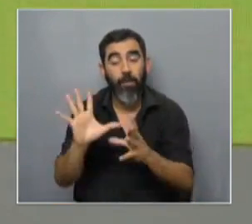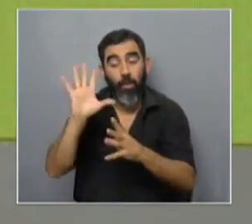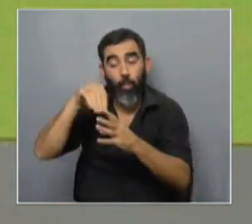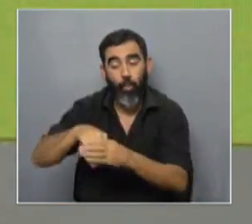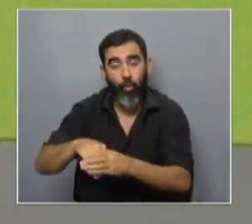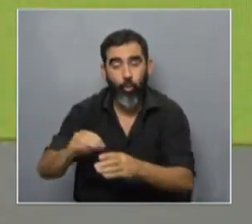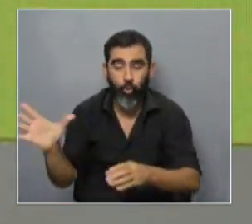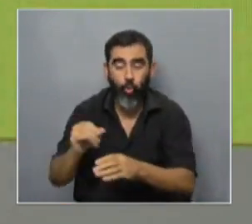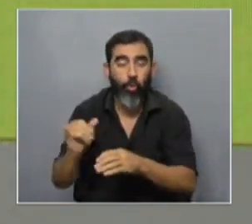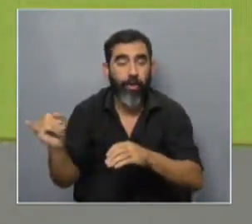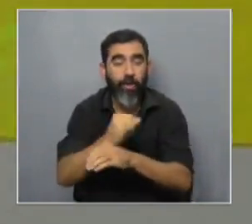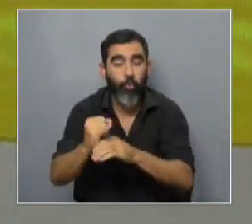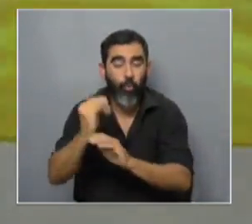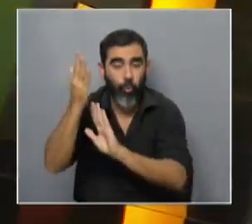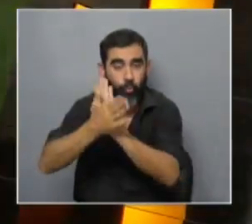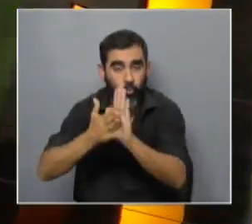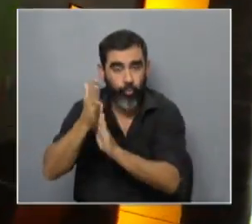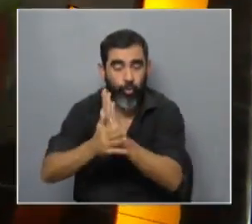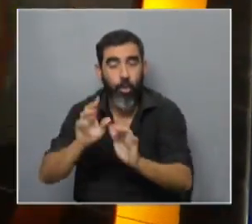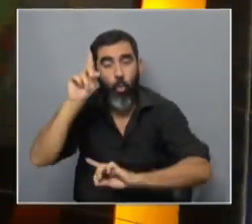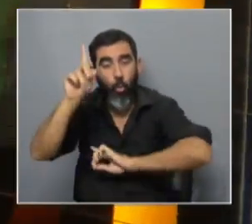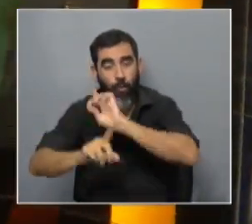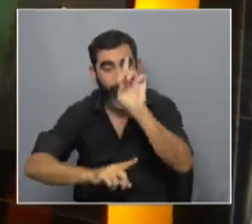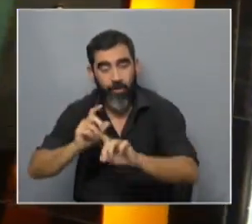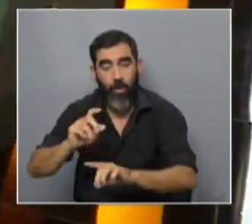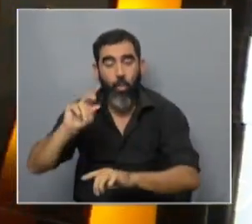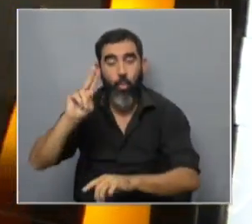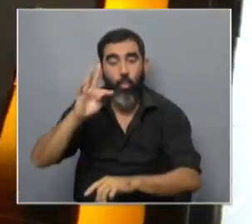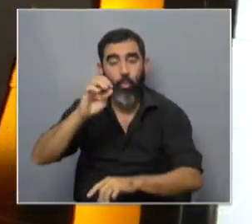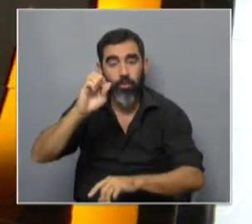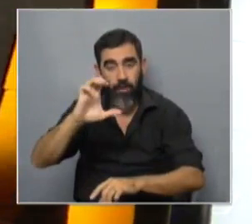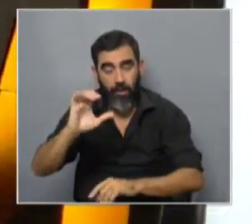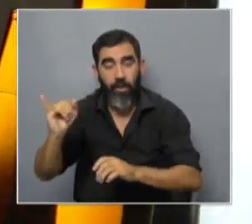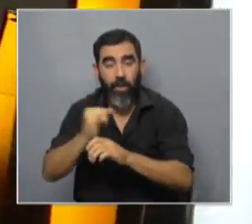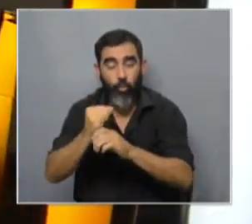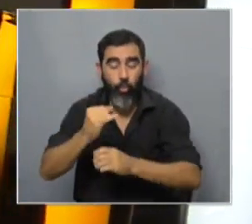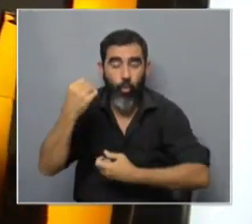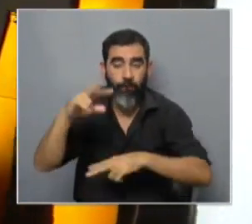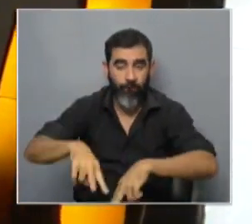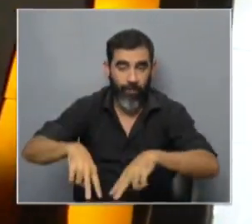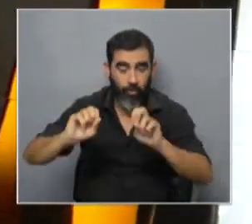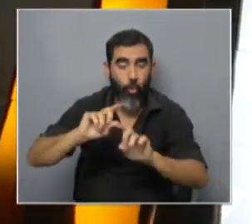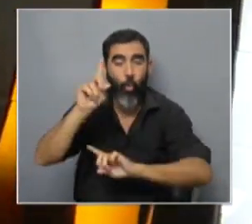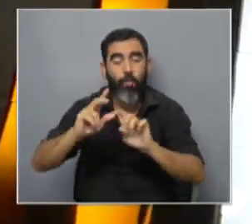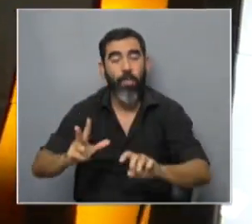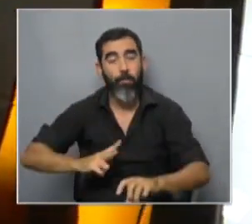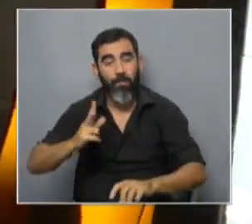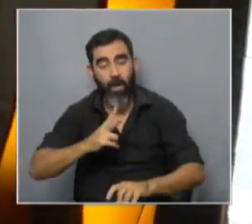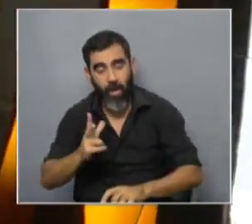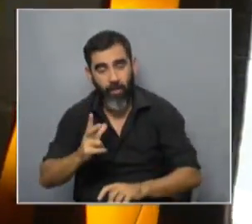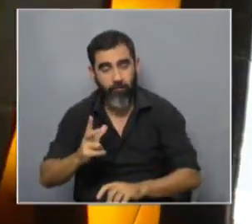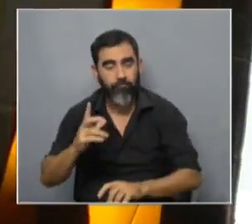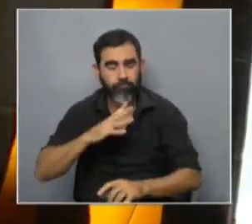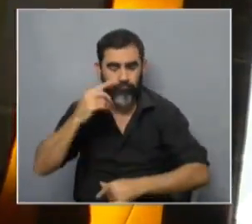a todas las instituciones del país UDELAR UTEC Instituto de Investigación Universidades Privadas bueno